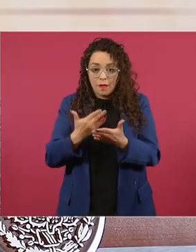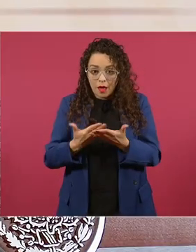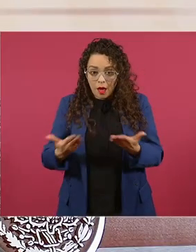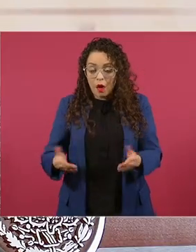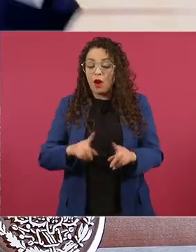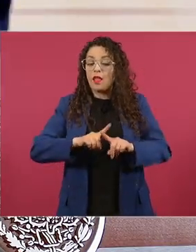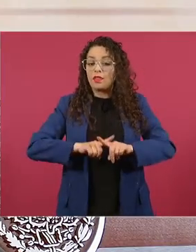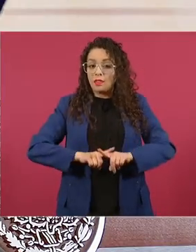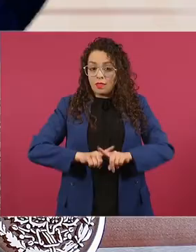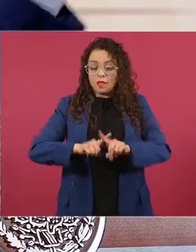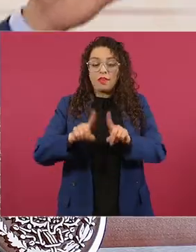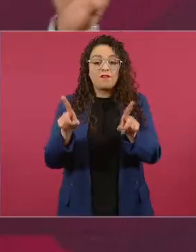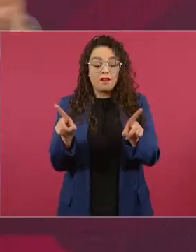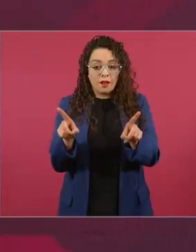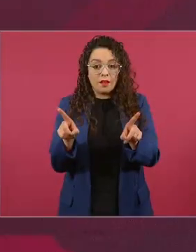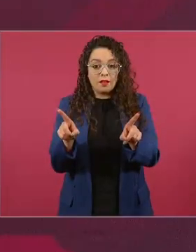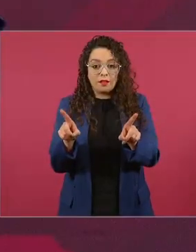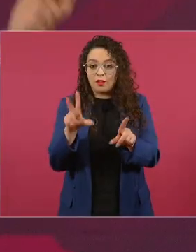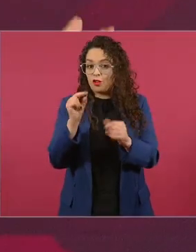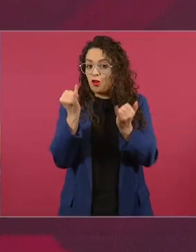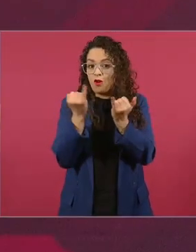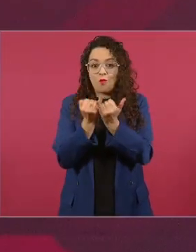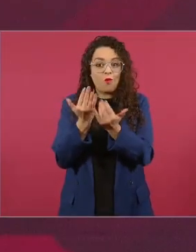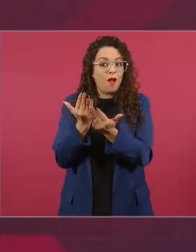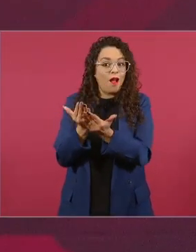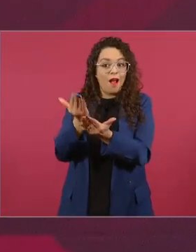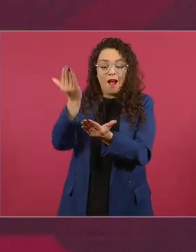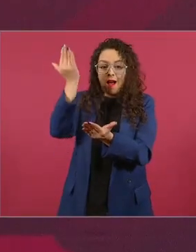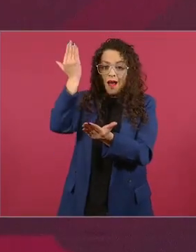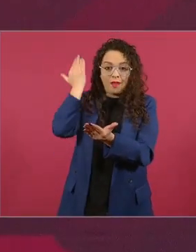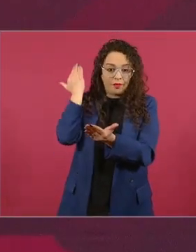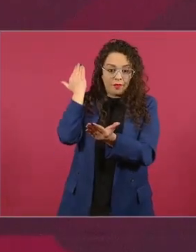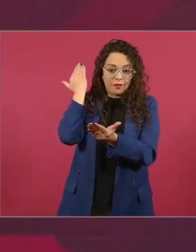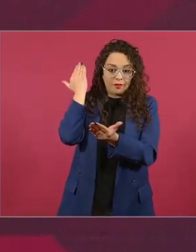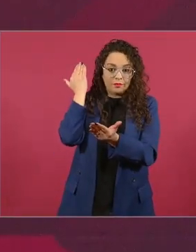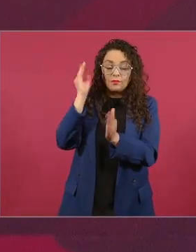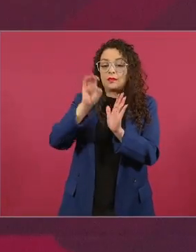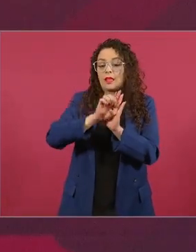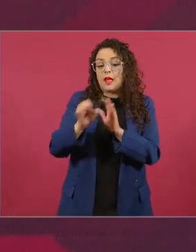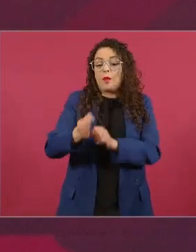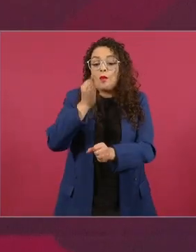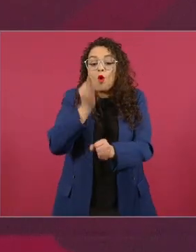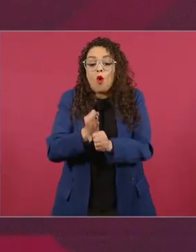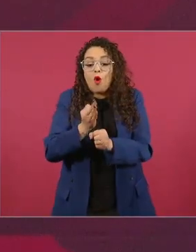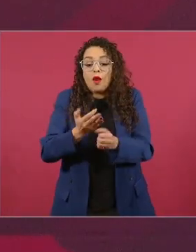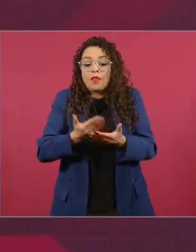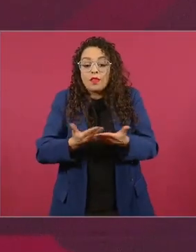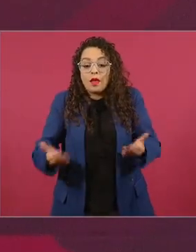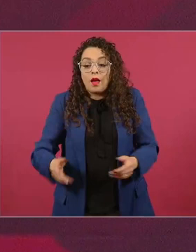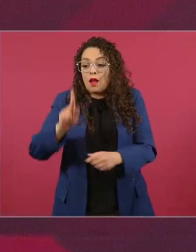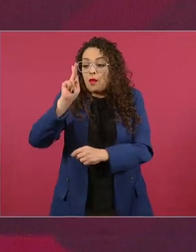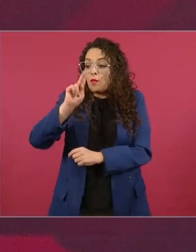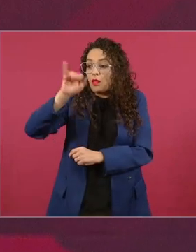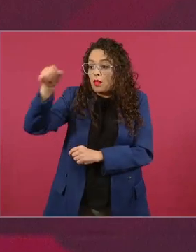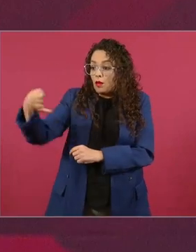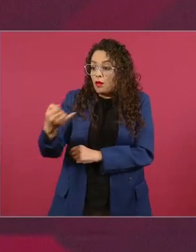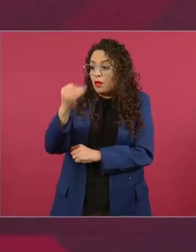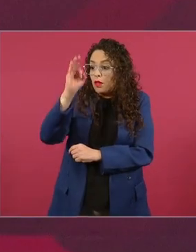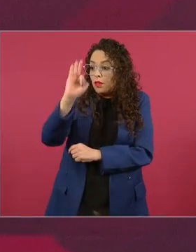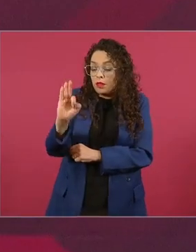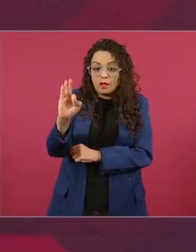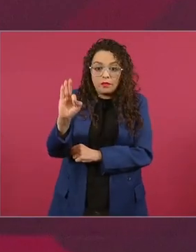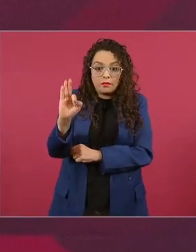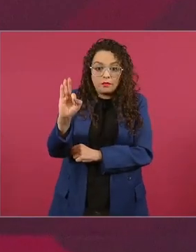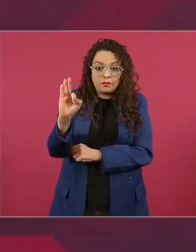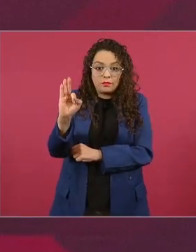entonces pues si ahora el poder judicial que está prácticamente secuestrado